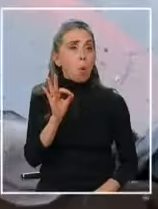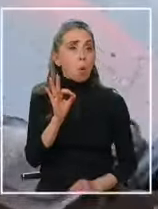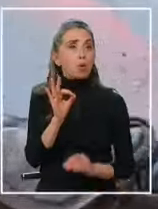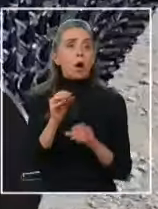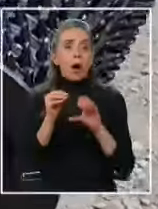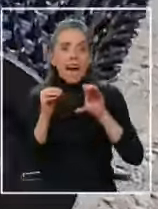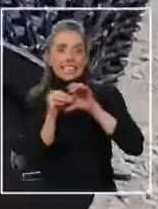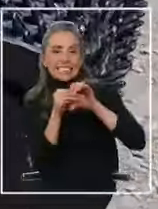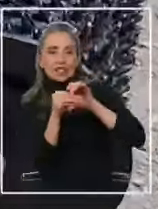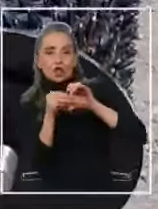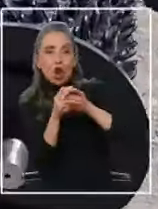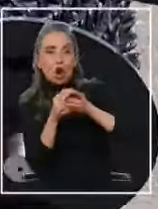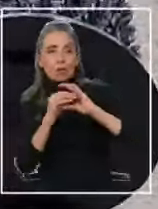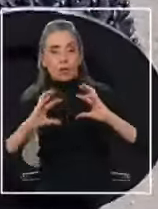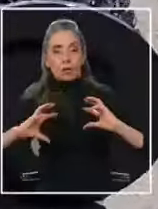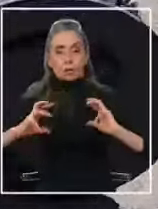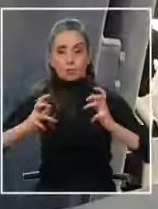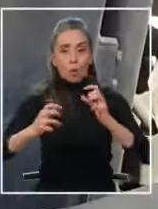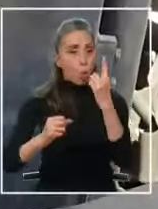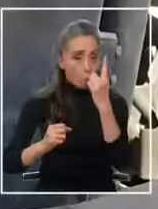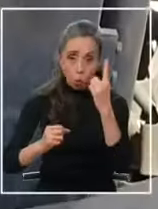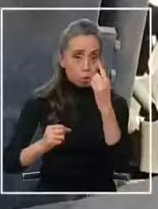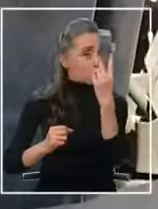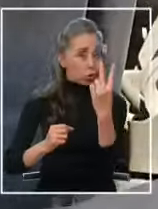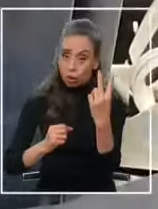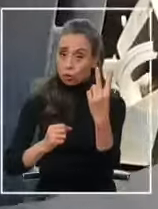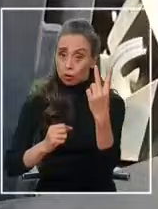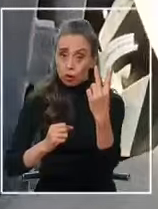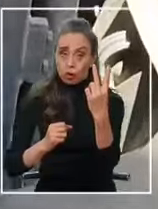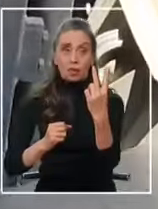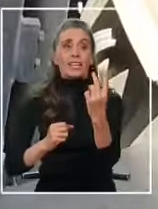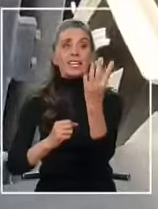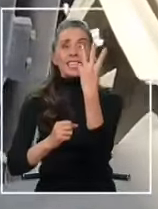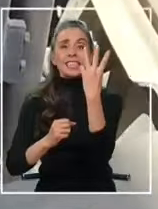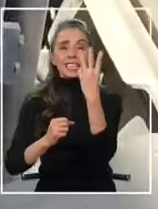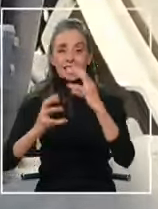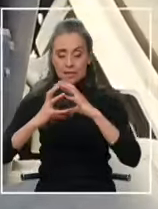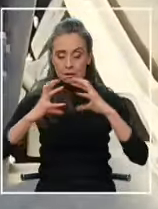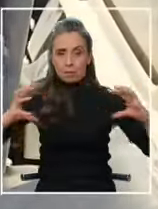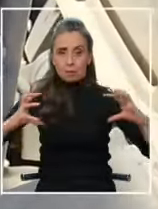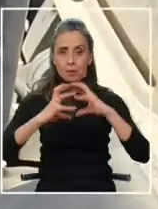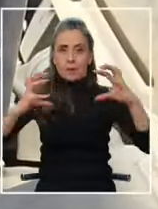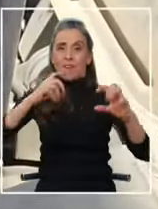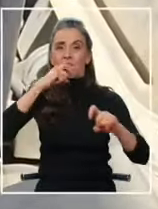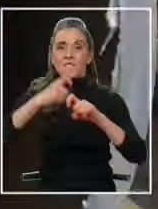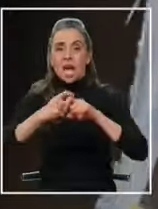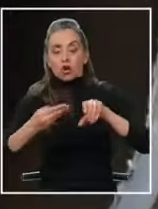meticulosamente escondida al interior de no uno ni dos sino que de tres estructuras